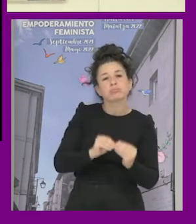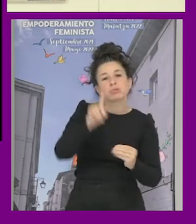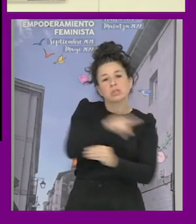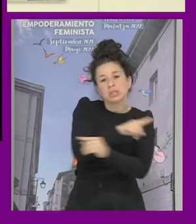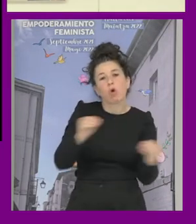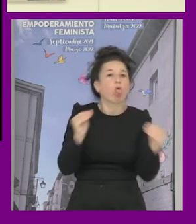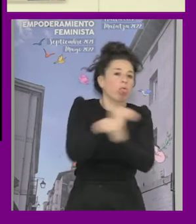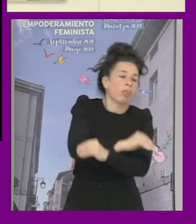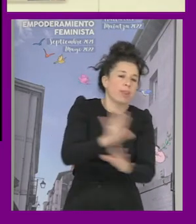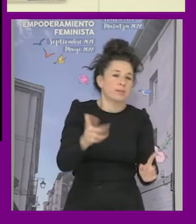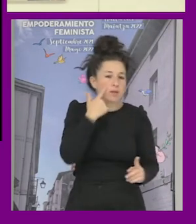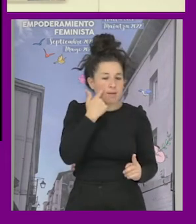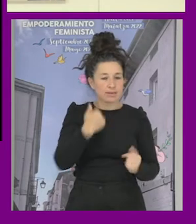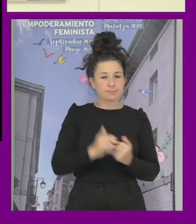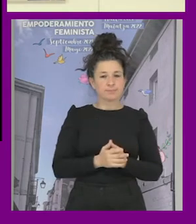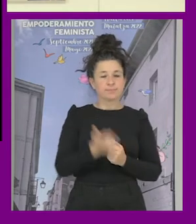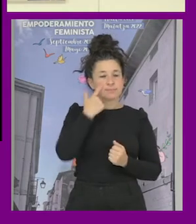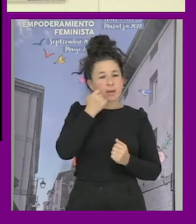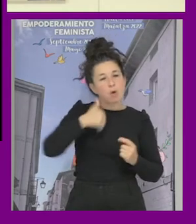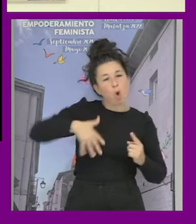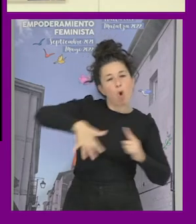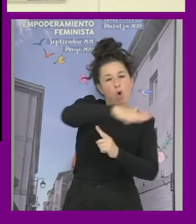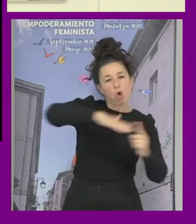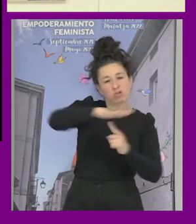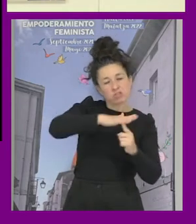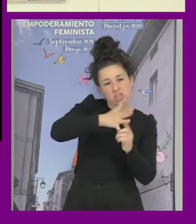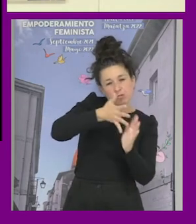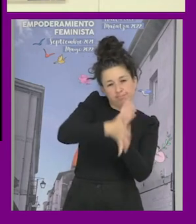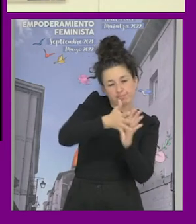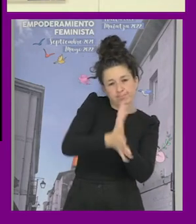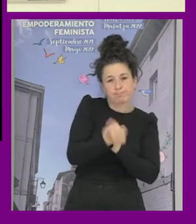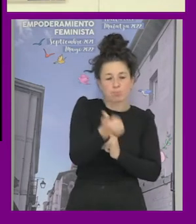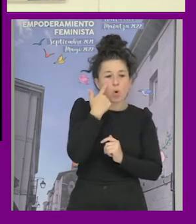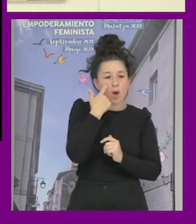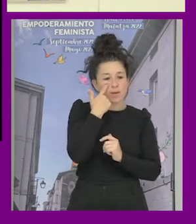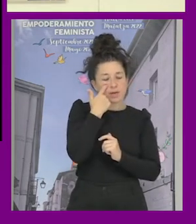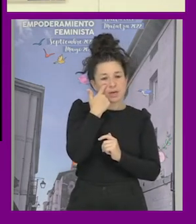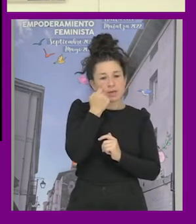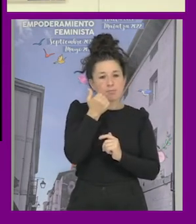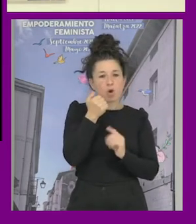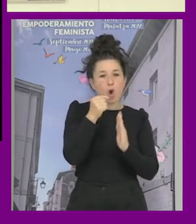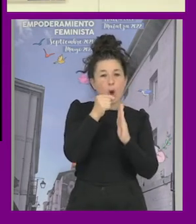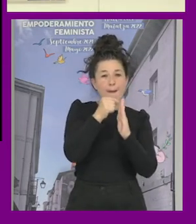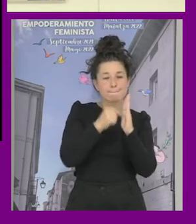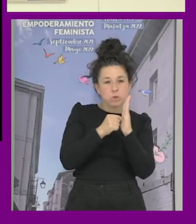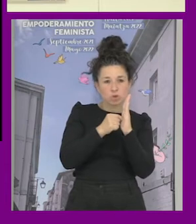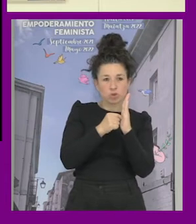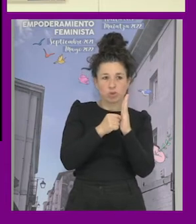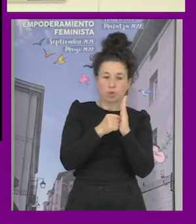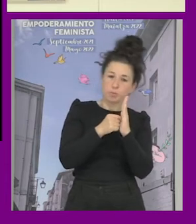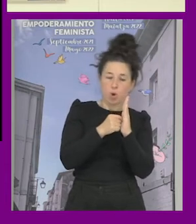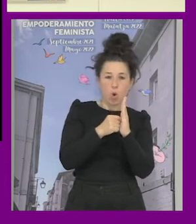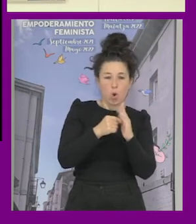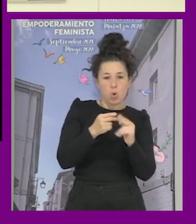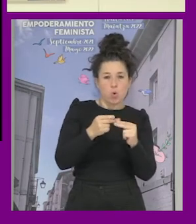hablo para situar brevemente el contexto y pues ya entrar en los puntos de detención que es donde quiere poner el